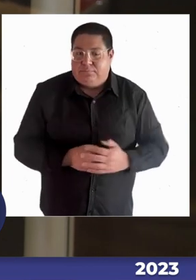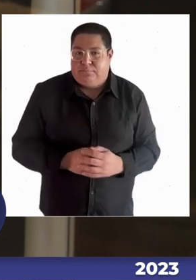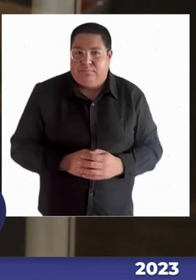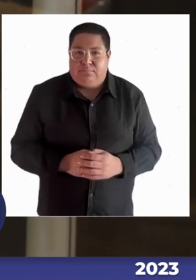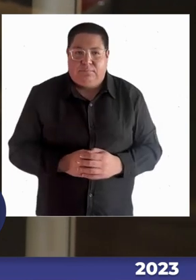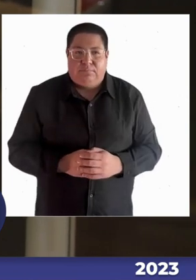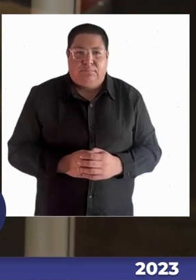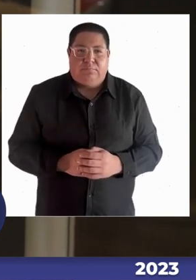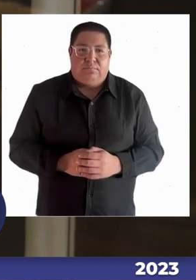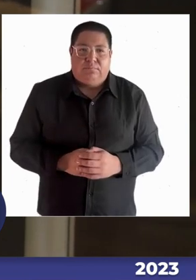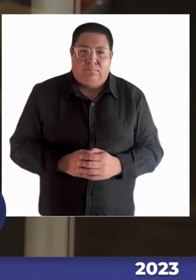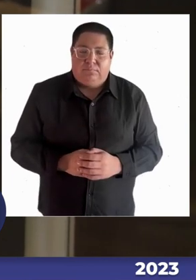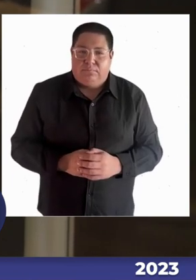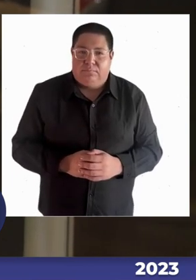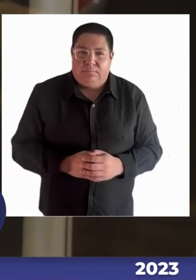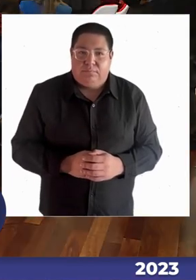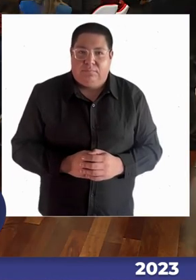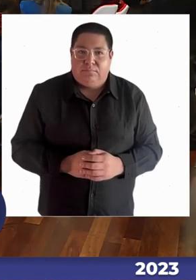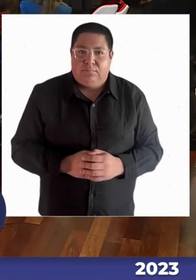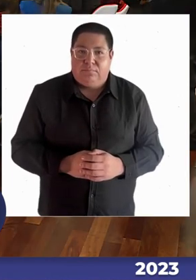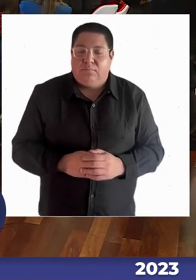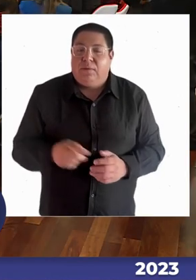sería... Pero, ¿sabes tú, Constanza? Mira,